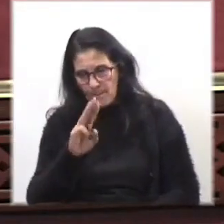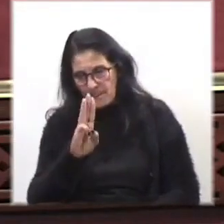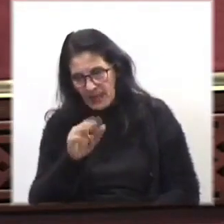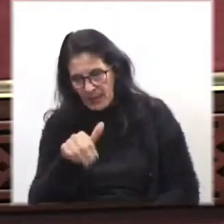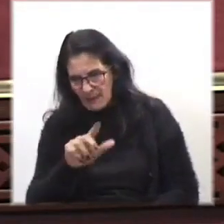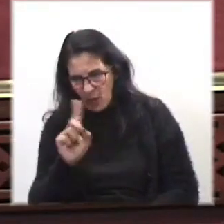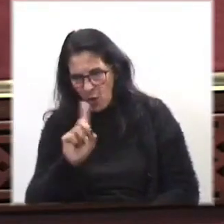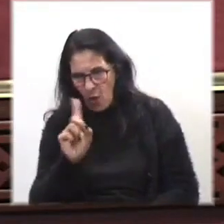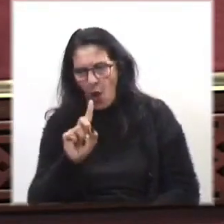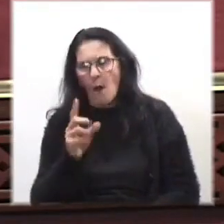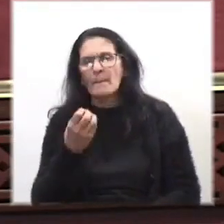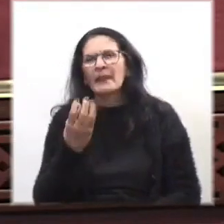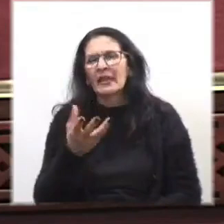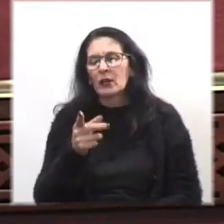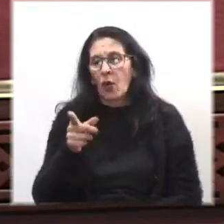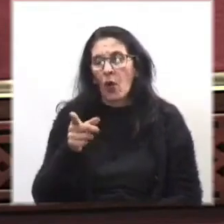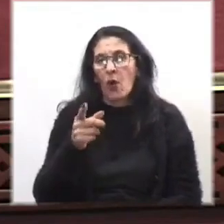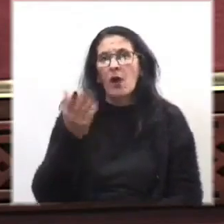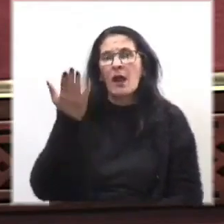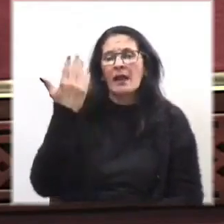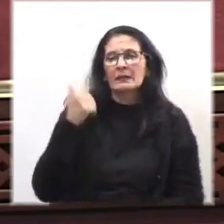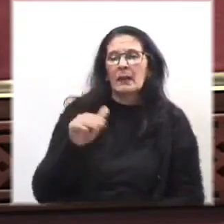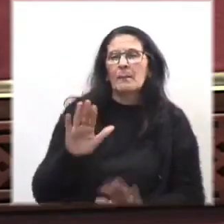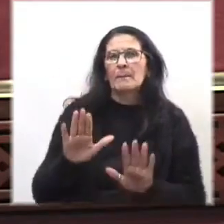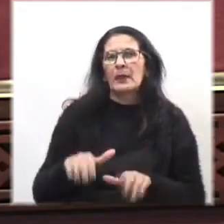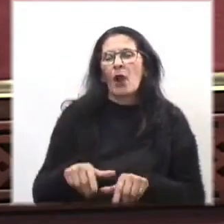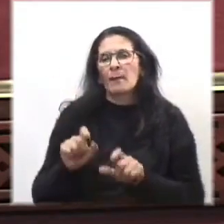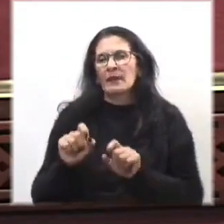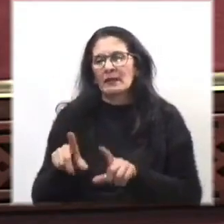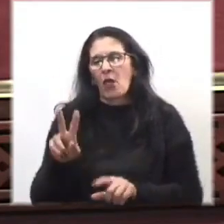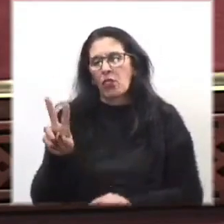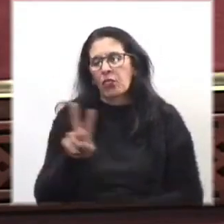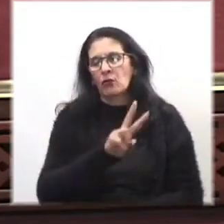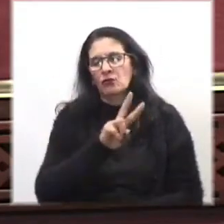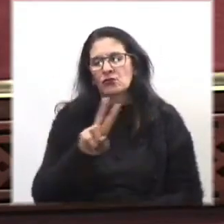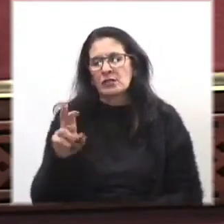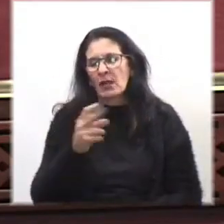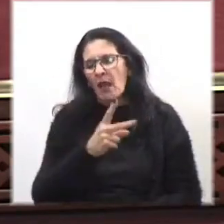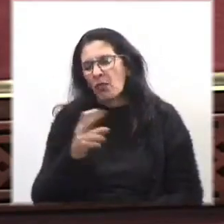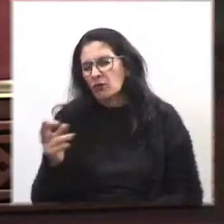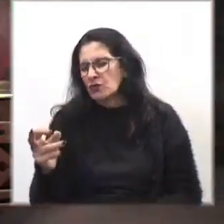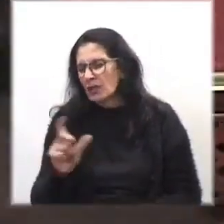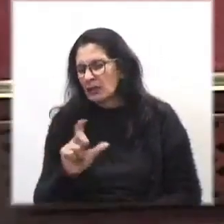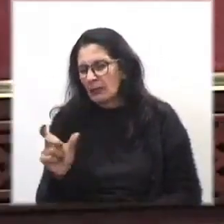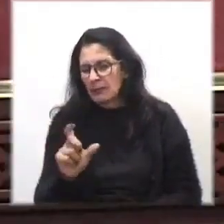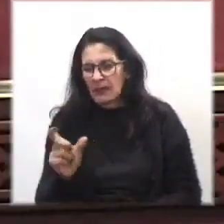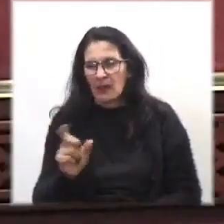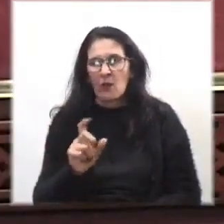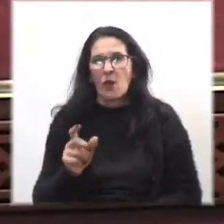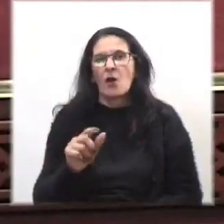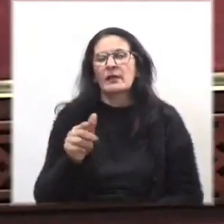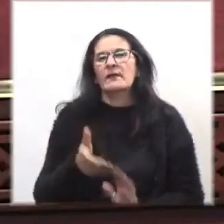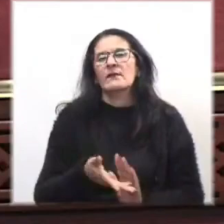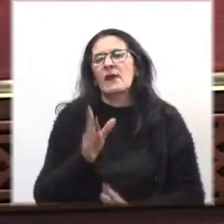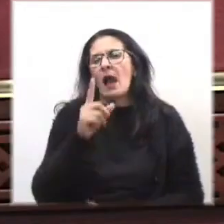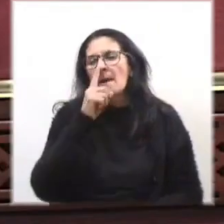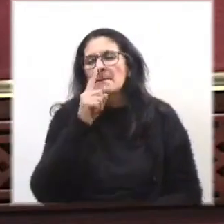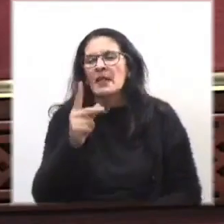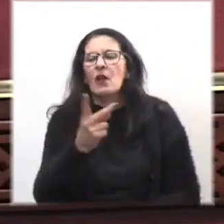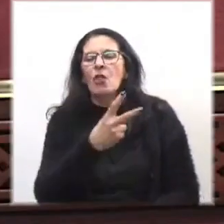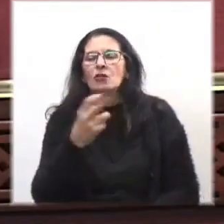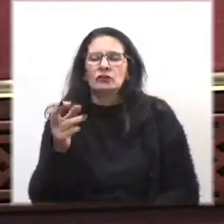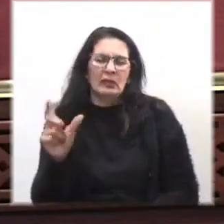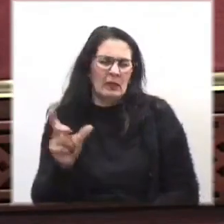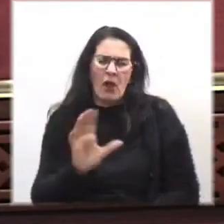no voy a hablar de que las expropiaciones iban a ser 200 y pico, y van a terminar siendo 1.200